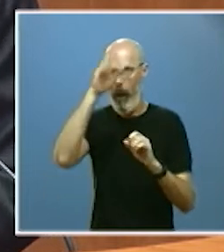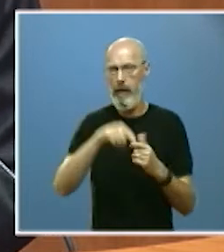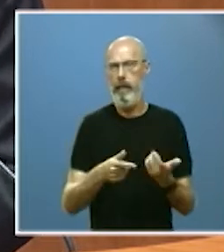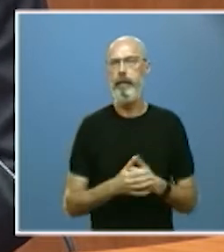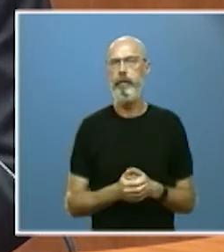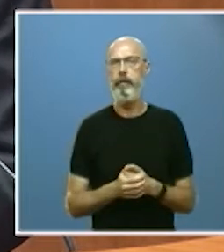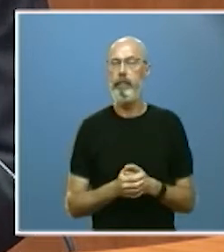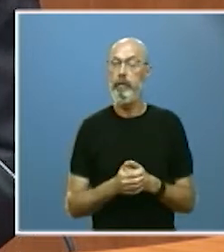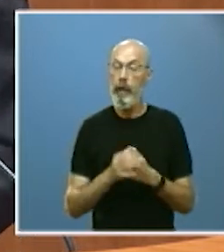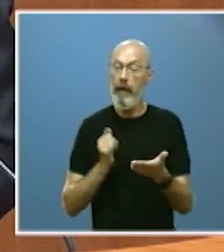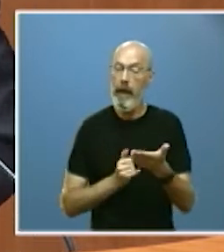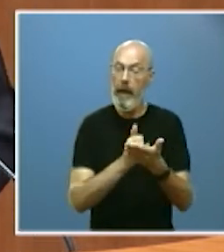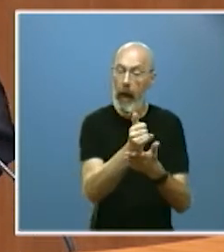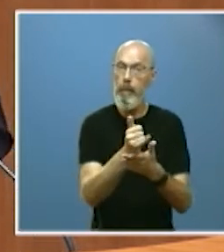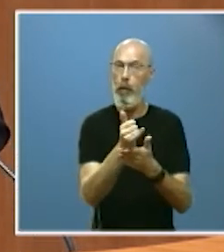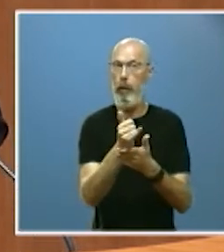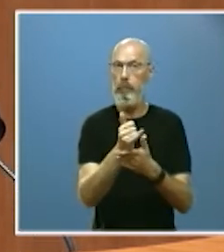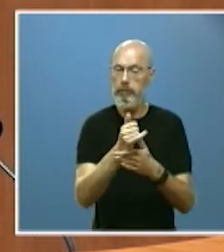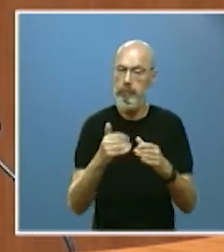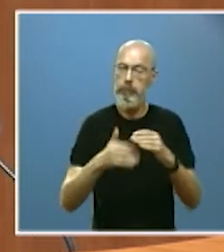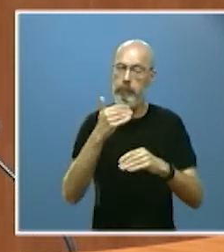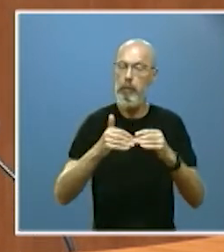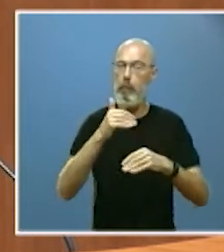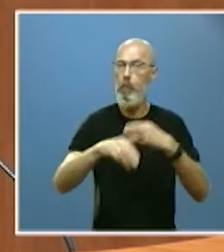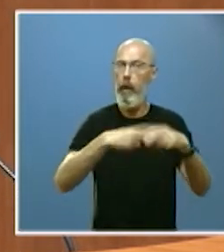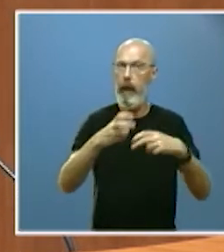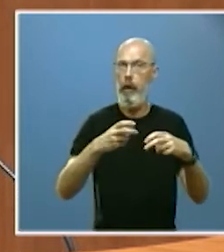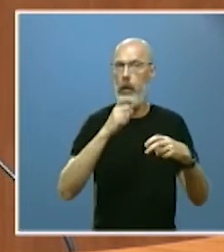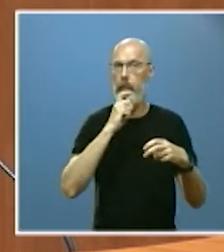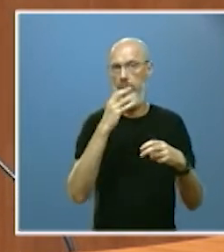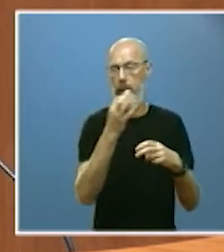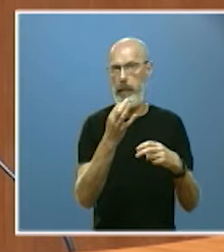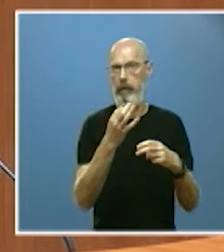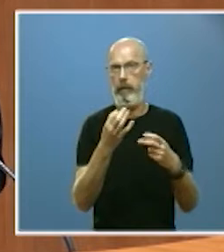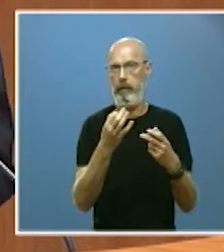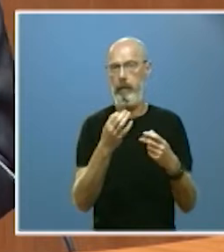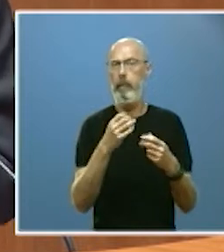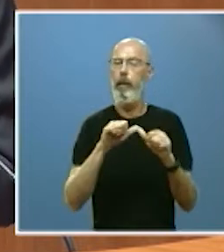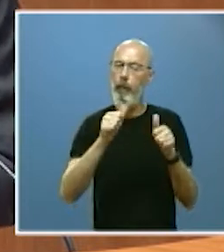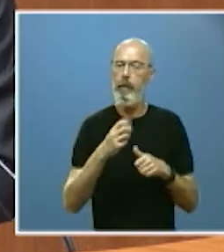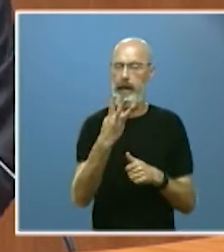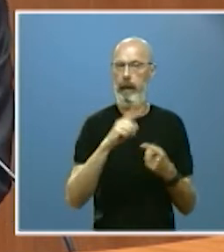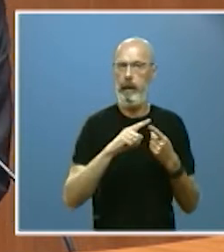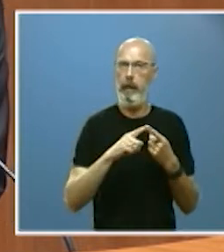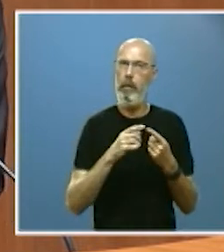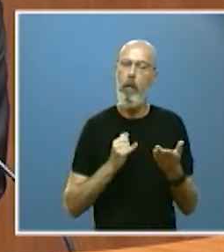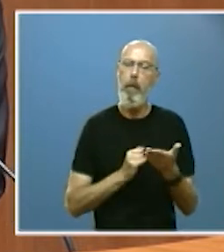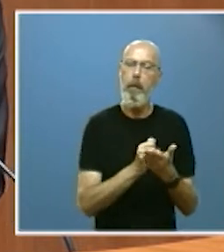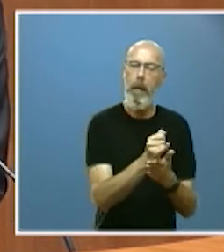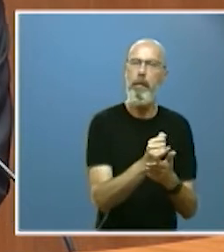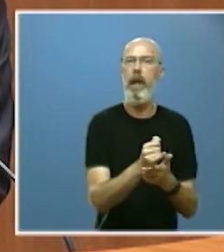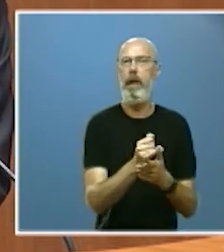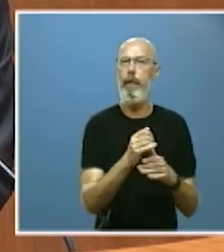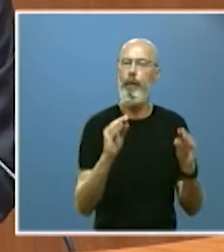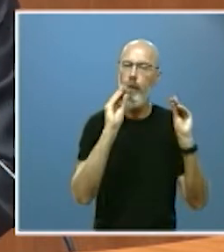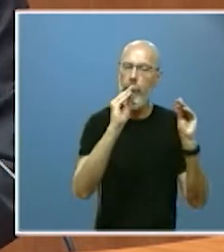competitividad también se están reforzando esta legislatura a través de tres mapas. El mapa de formación agraria y agroalimentaria